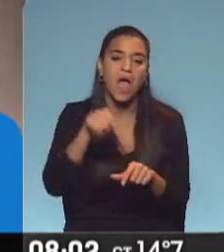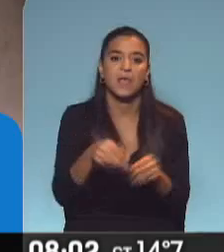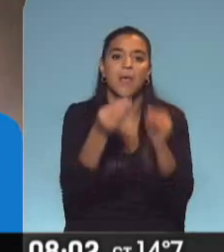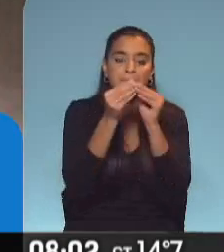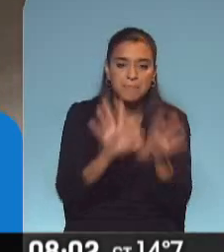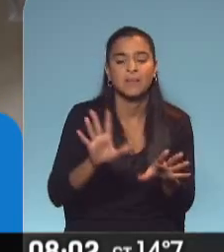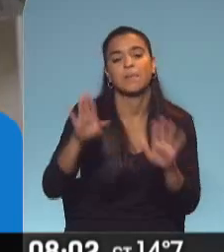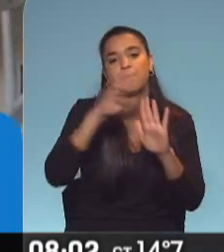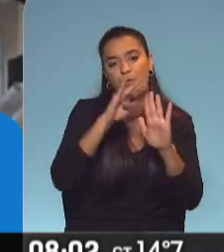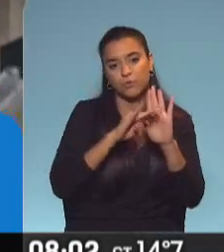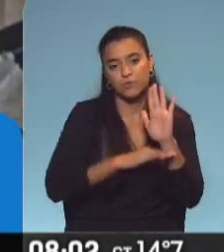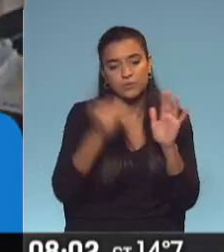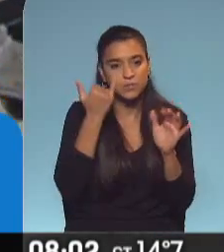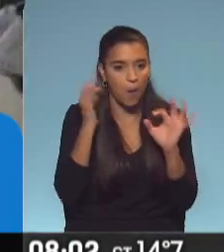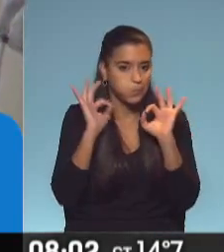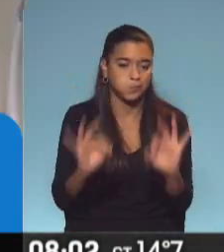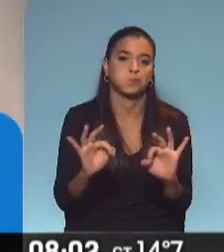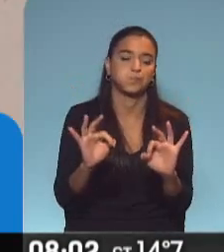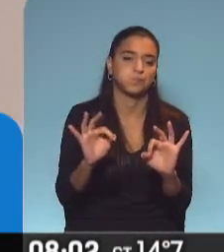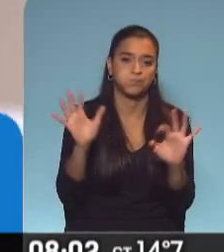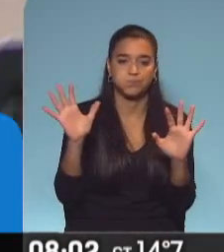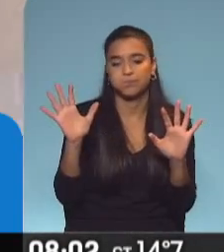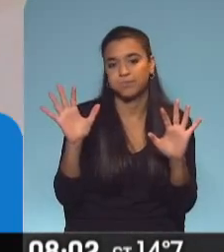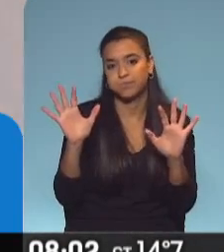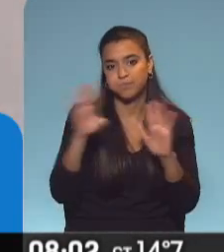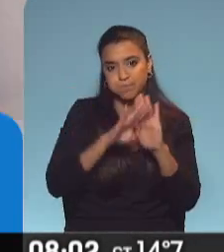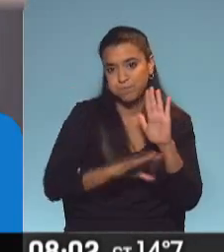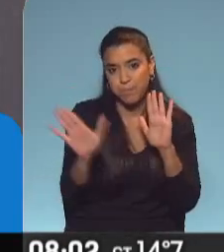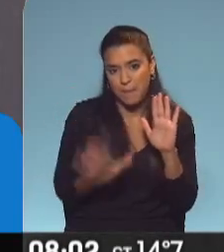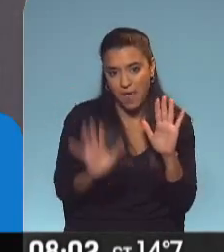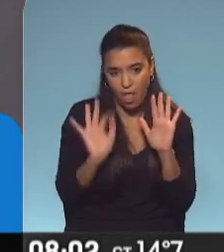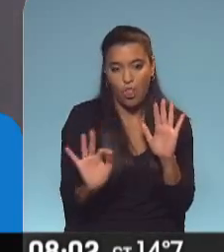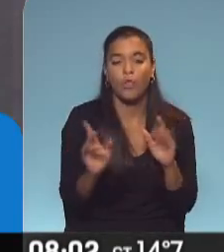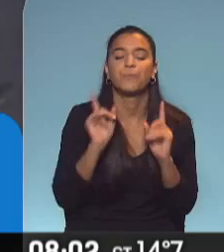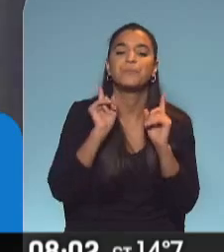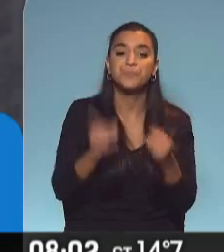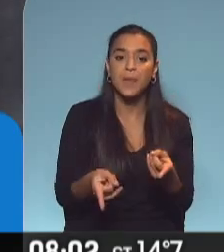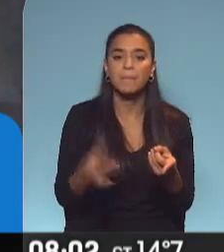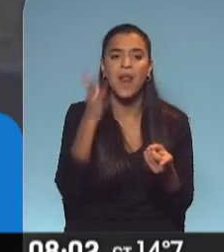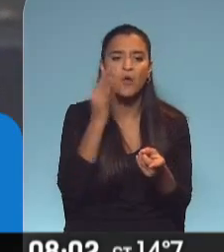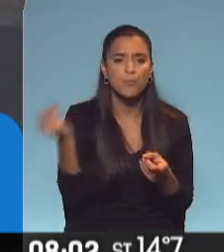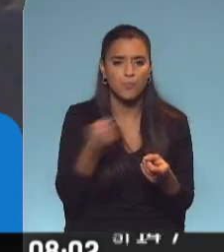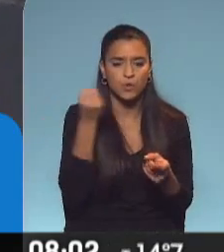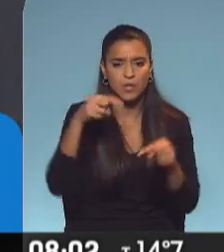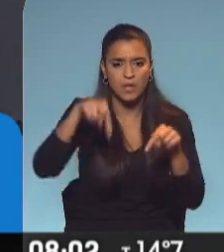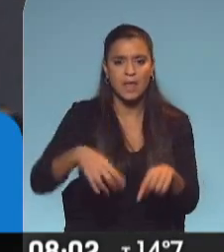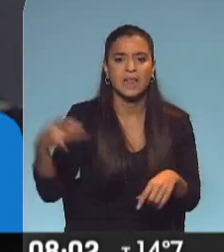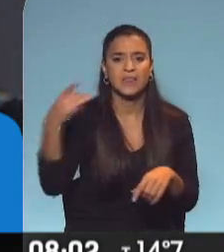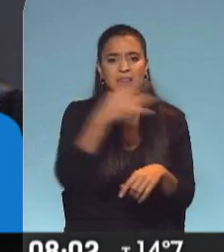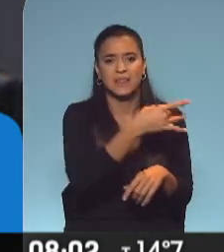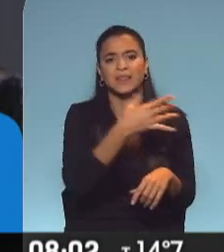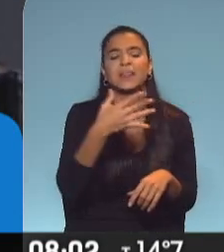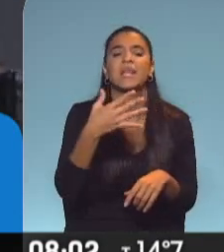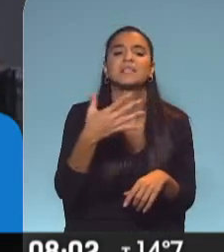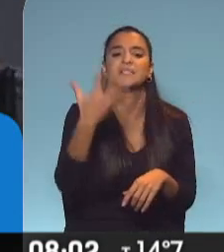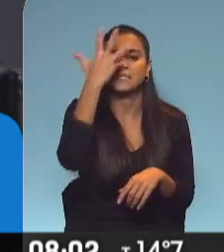el protocolo, está todo listo para que se active el protocolo. Un detalle también importante es que desde ayer en este tren San Martín está